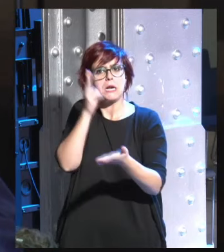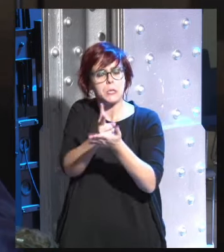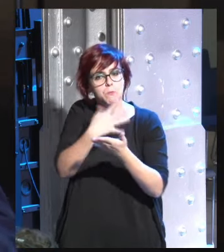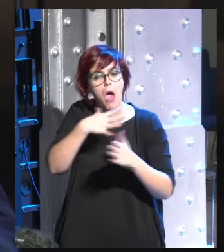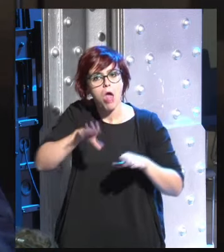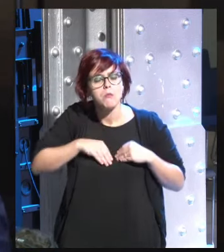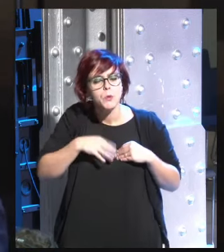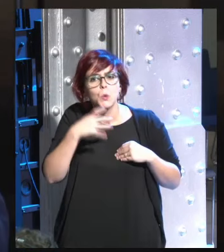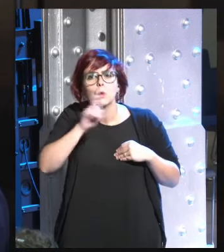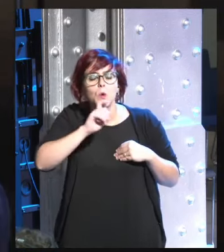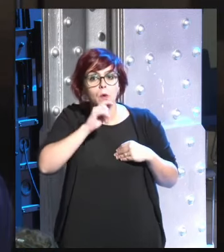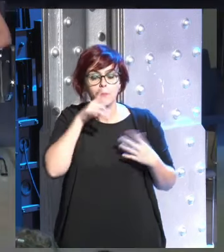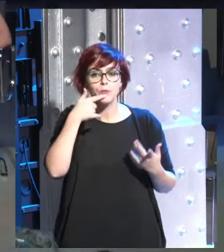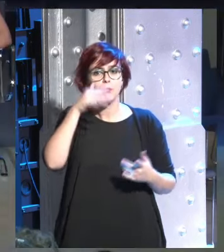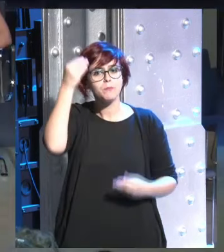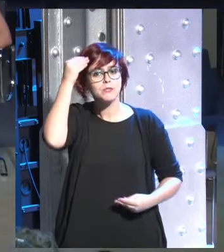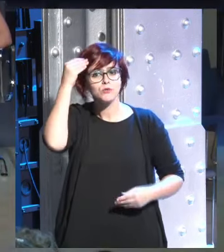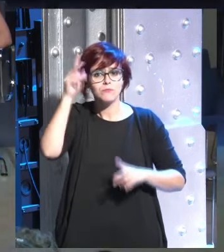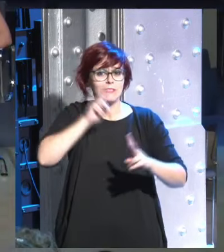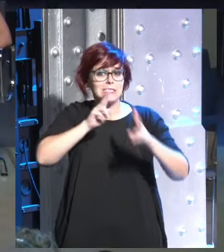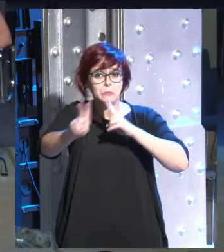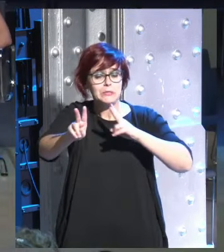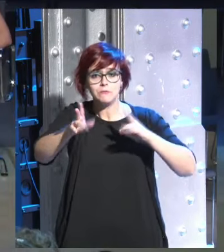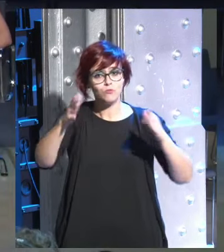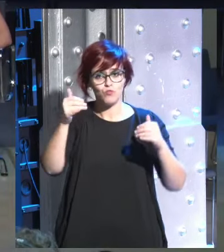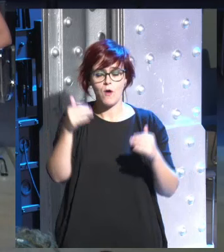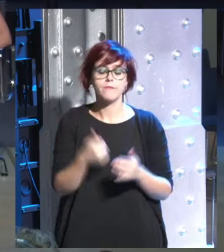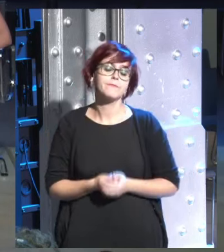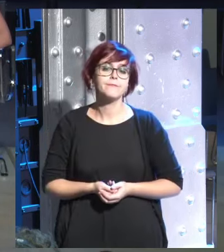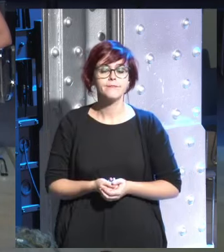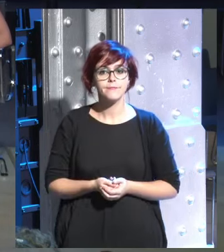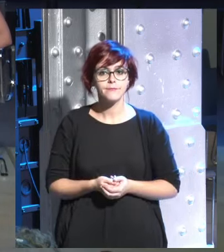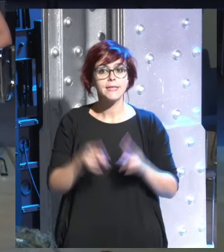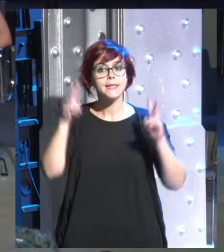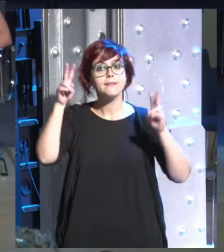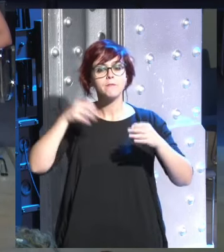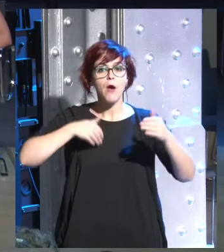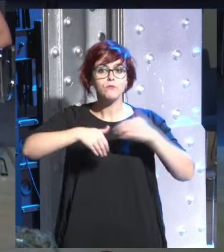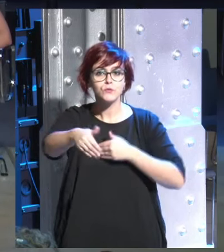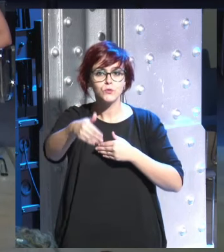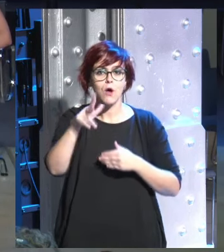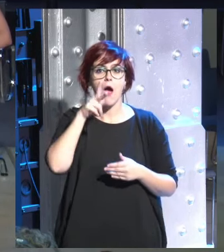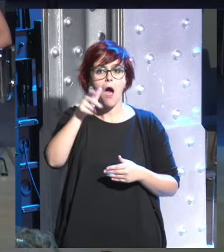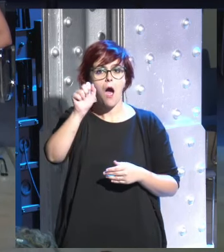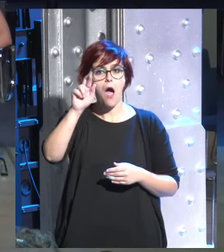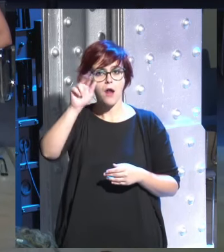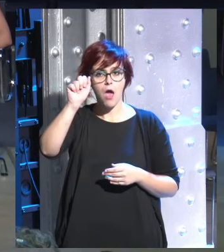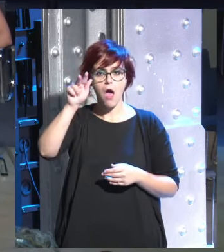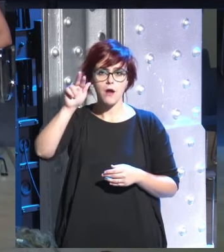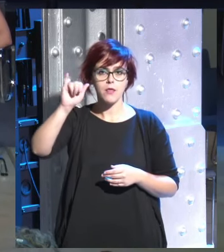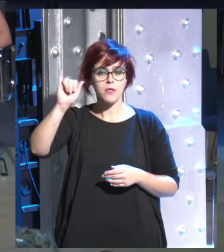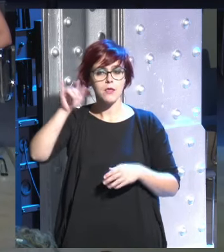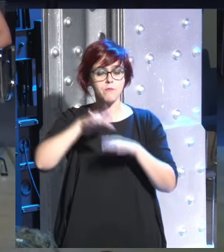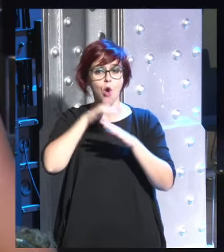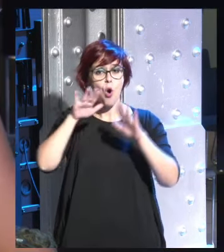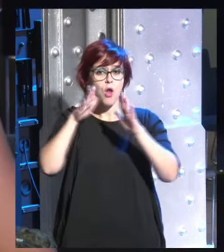y aún temo que no tenemos la respuesta preguntas que hacemos sobre el futuro porque Harari explica en su libro